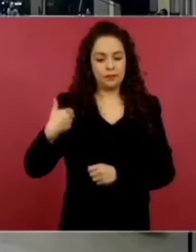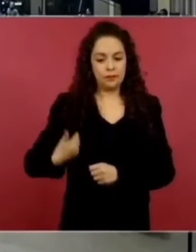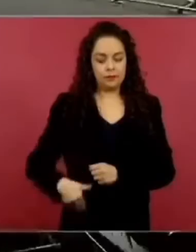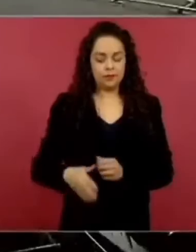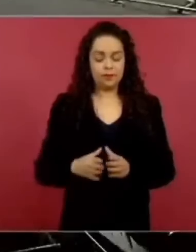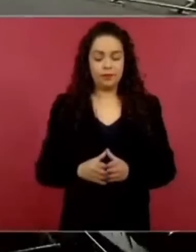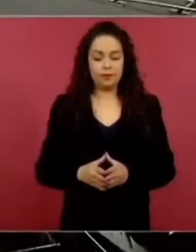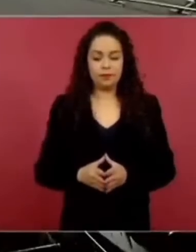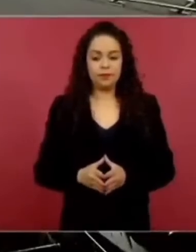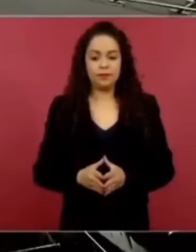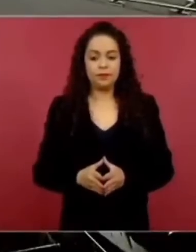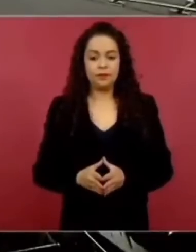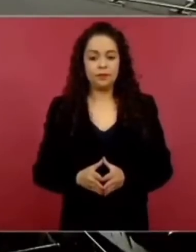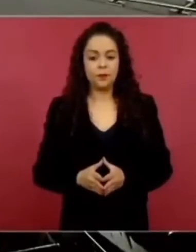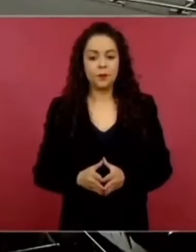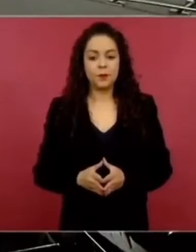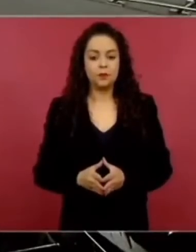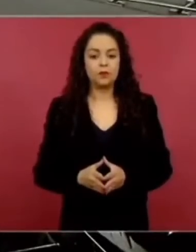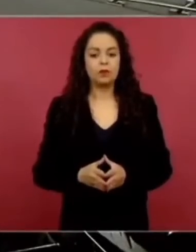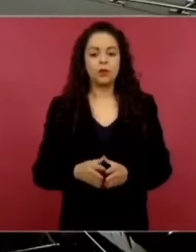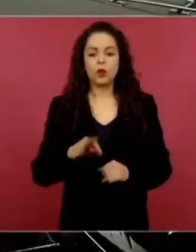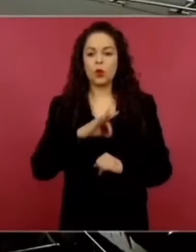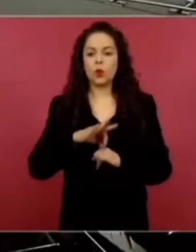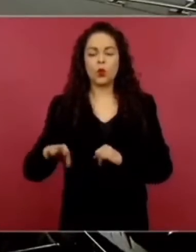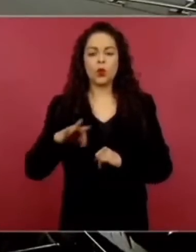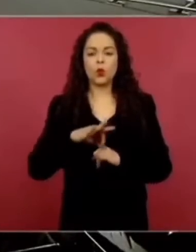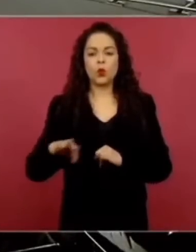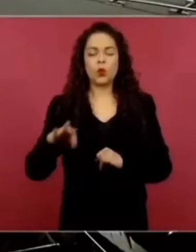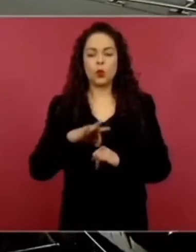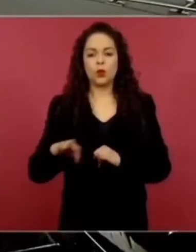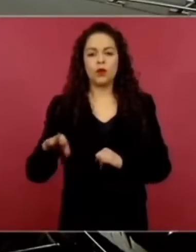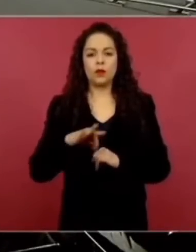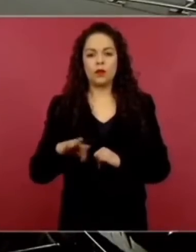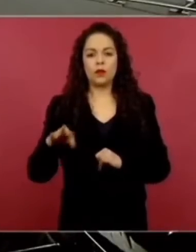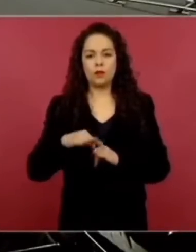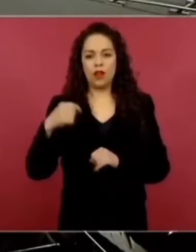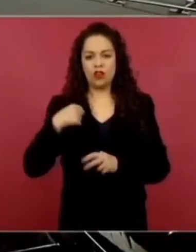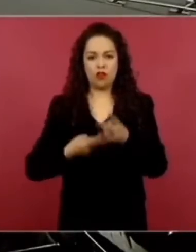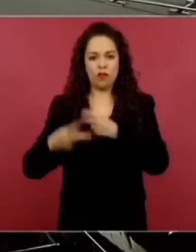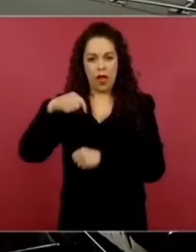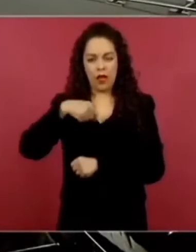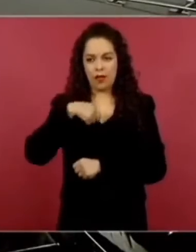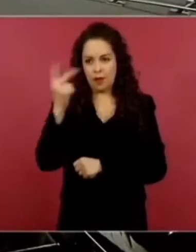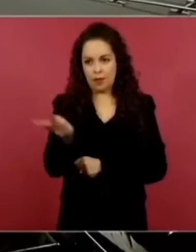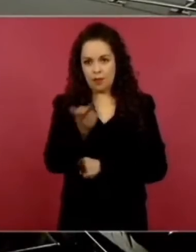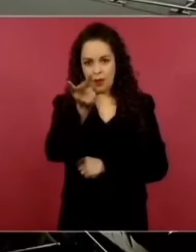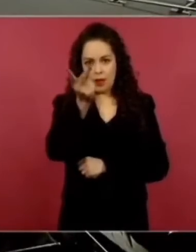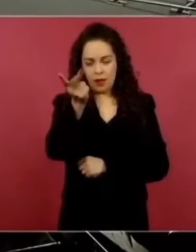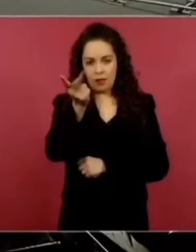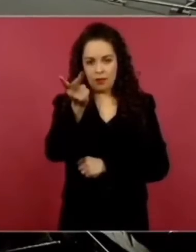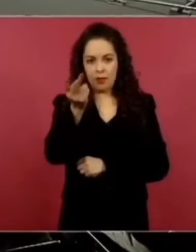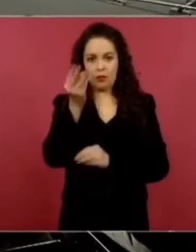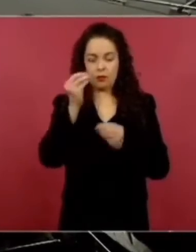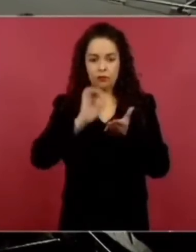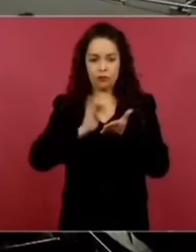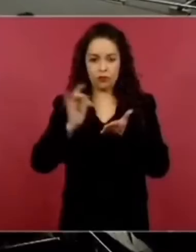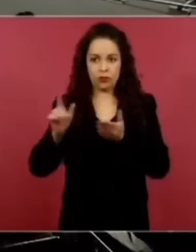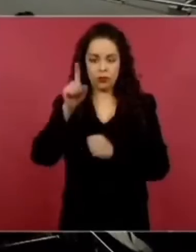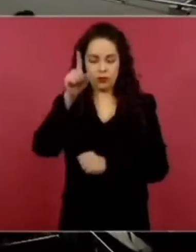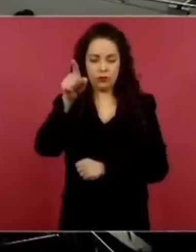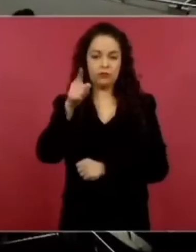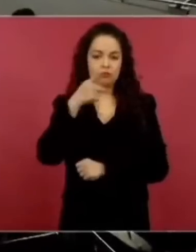Dándole seguimiento, presidente, a la última vez que tuvimos aquí un intercambio usted y yo, que le agradezco, por cierto, las palabras